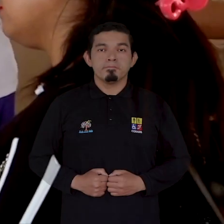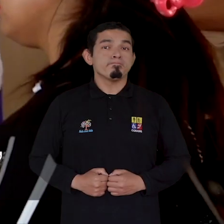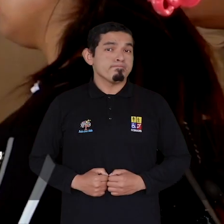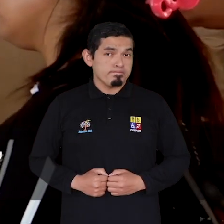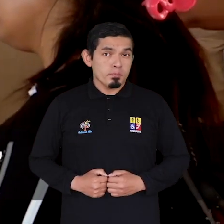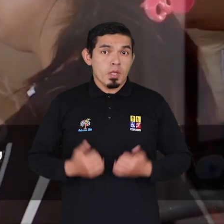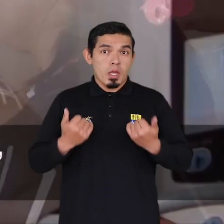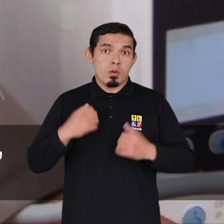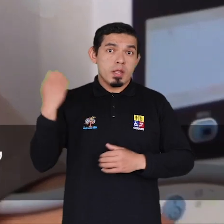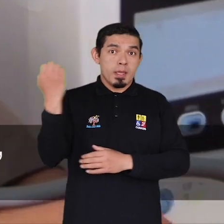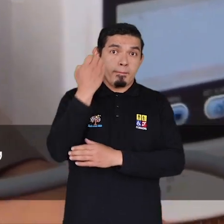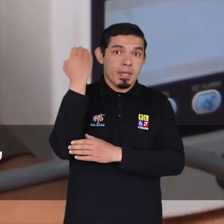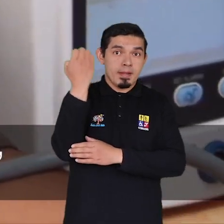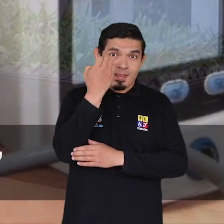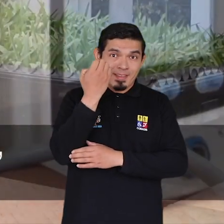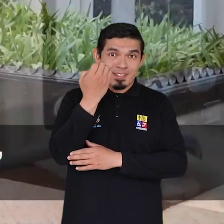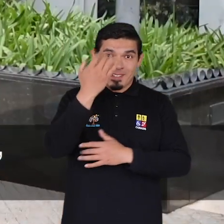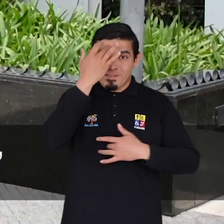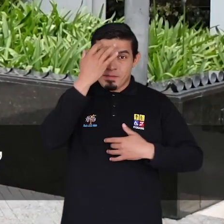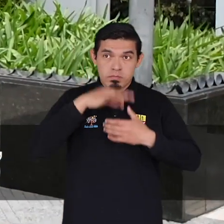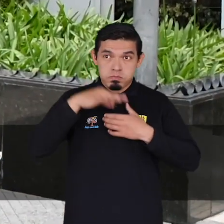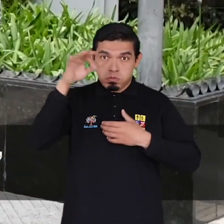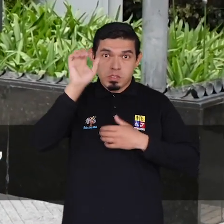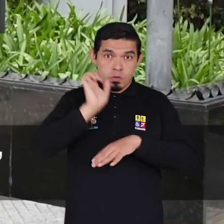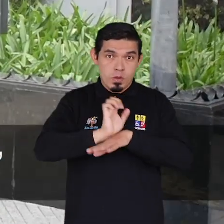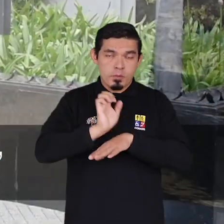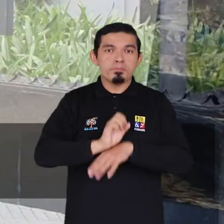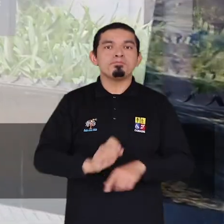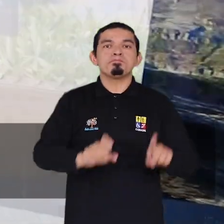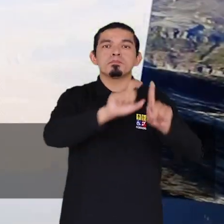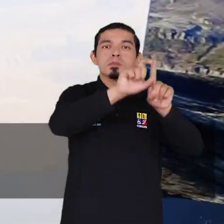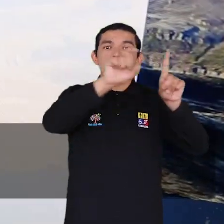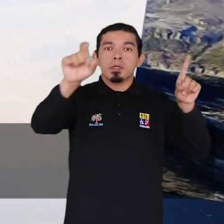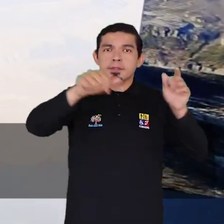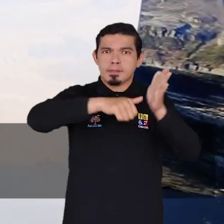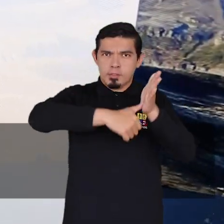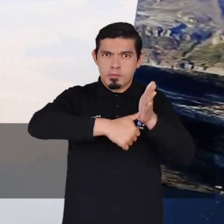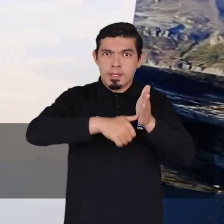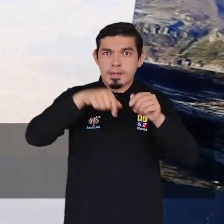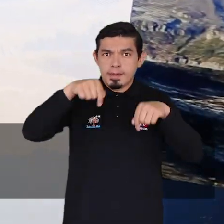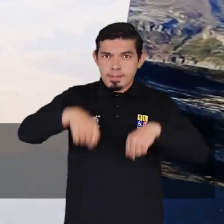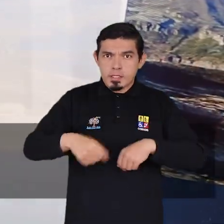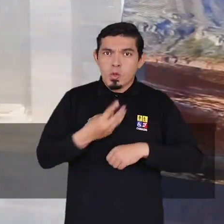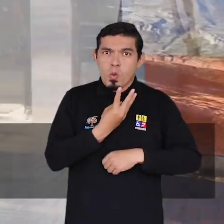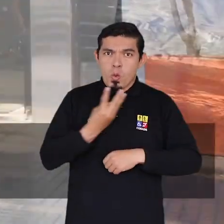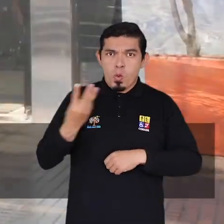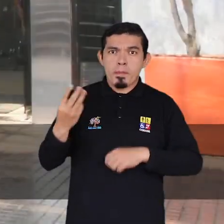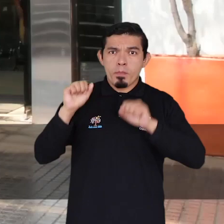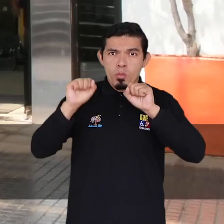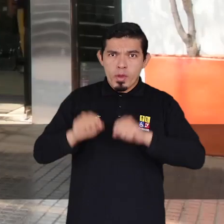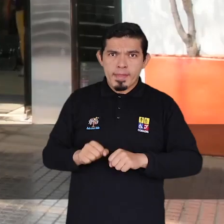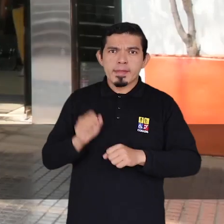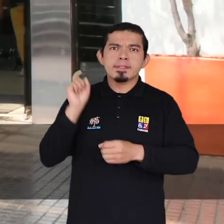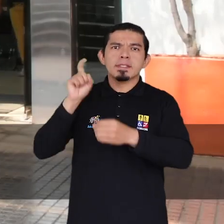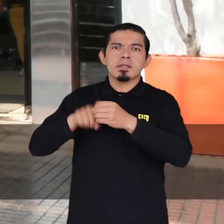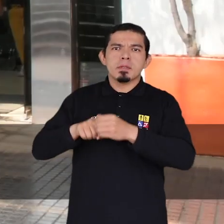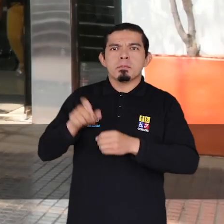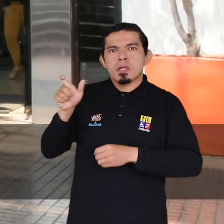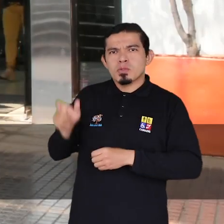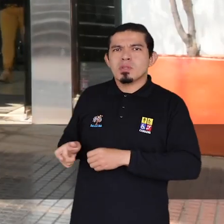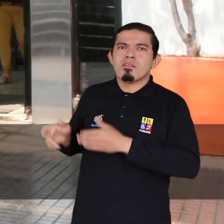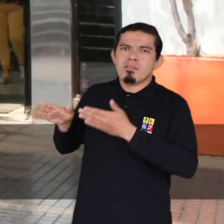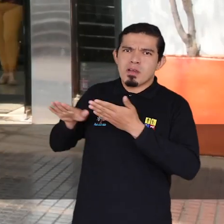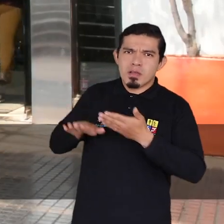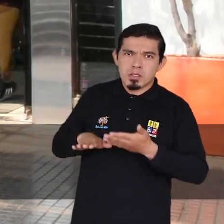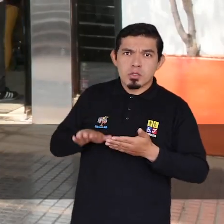En el marco de la emergencia sanitaria, el Registro Civil de Ecuador activó la inscripción de defunción en línea para que los usuarios,